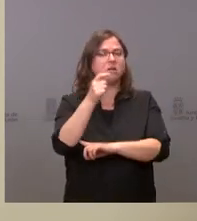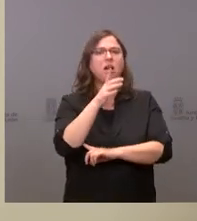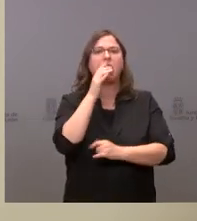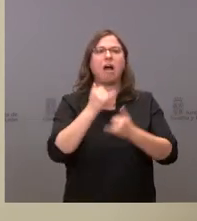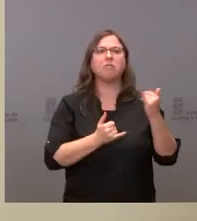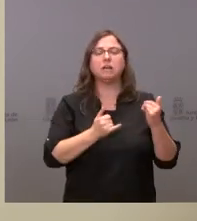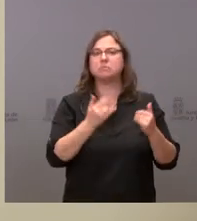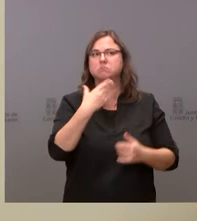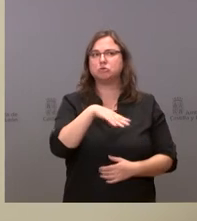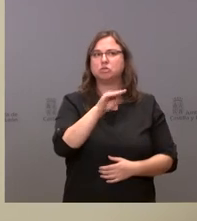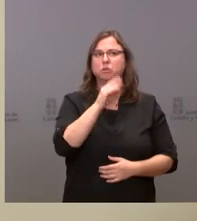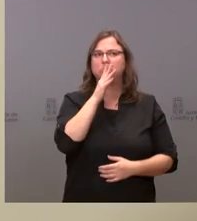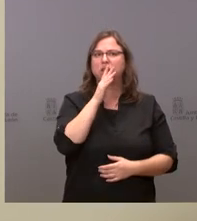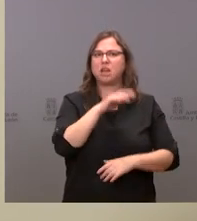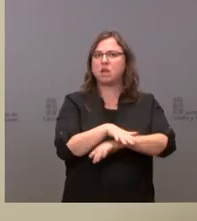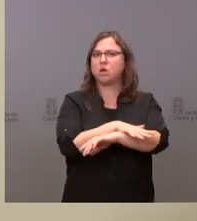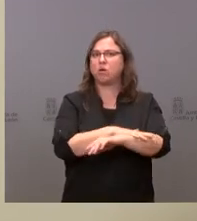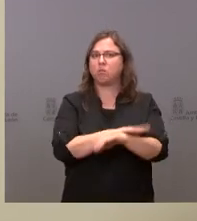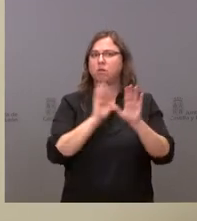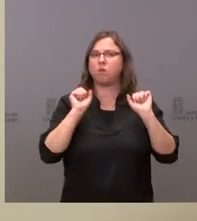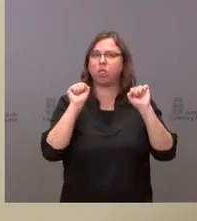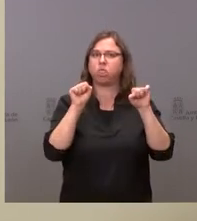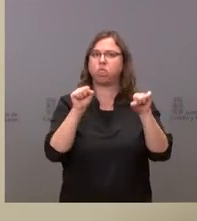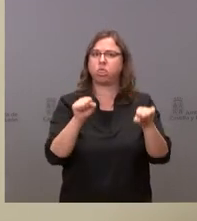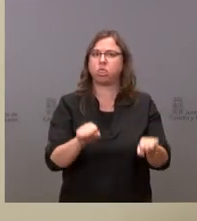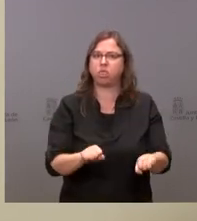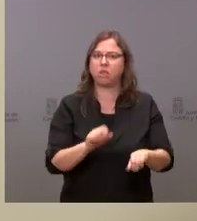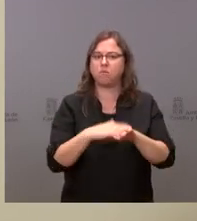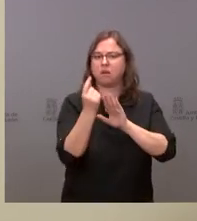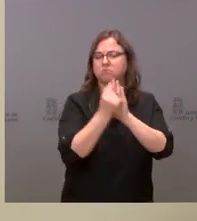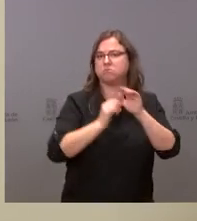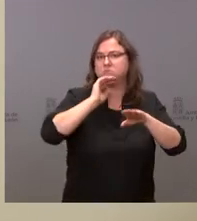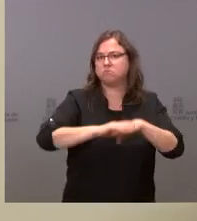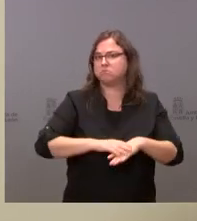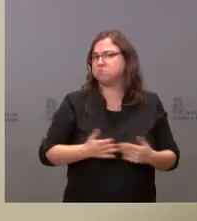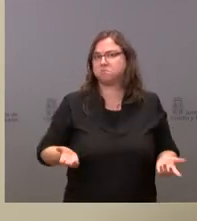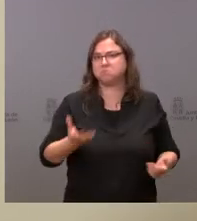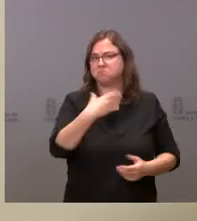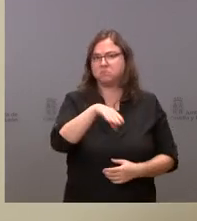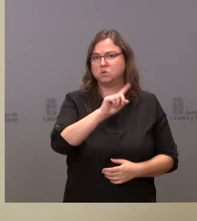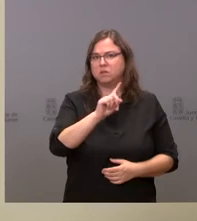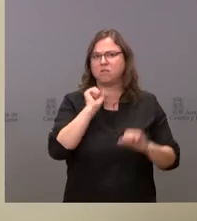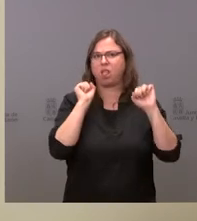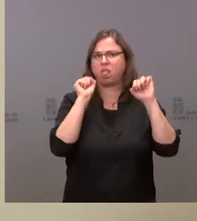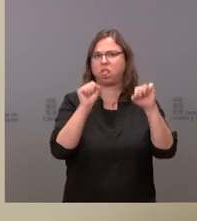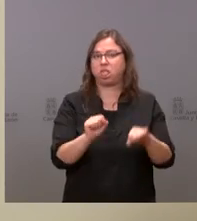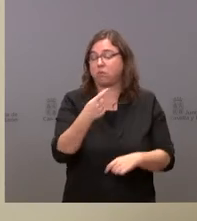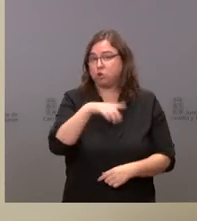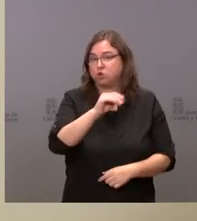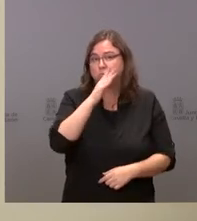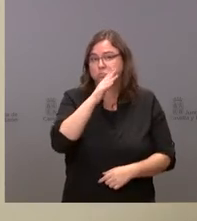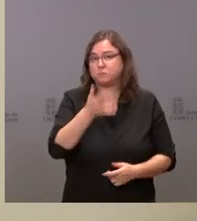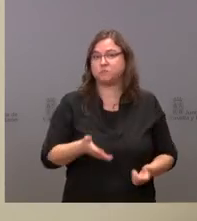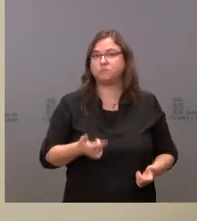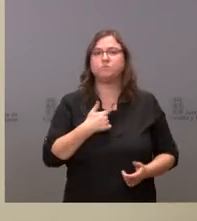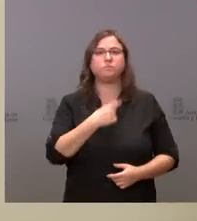retardo por parte del Gobierno en aplicar estas medidas es un retardo completamente incomprensible y que